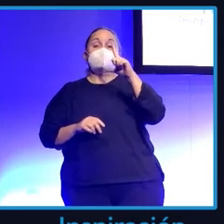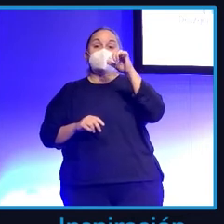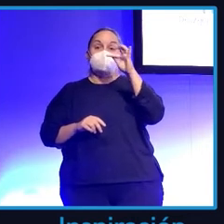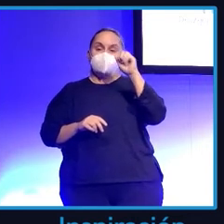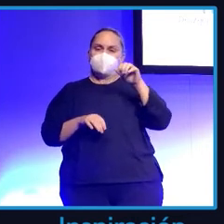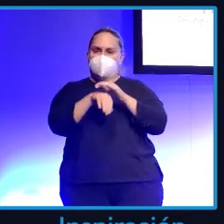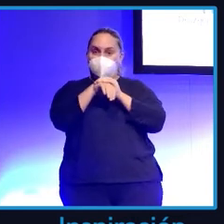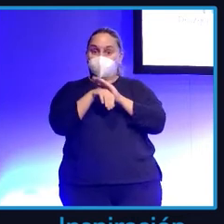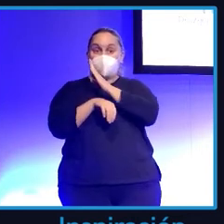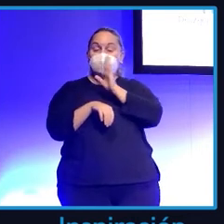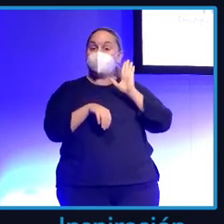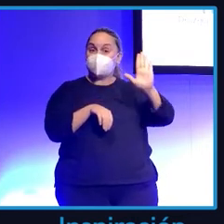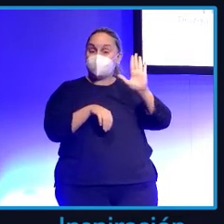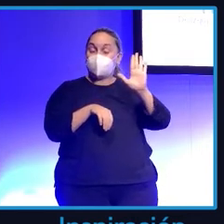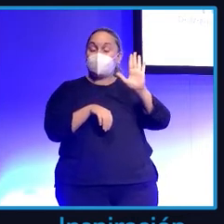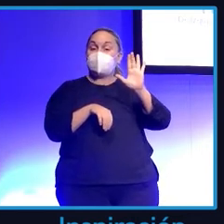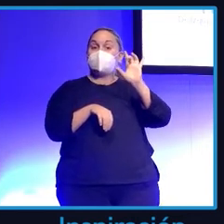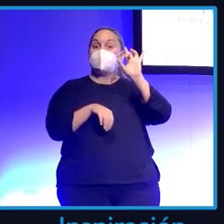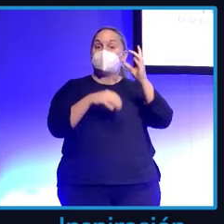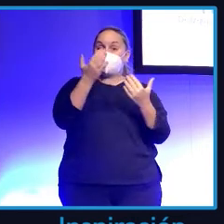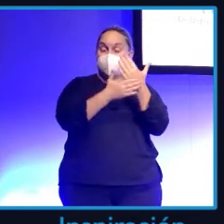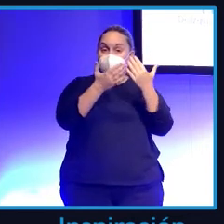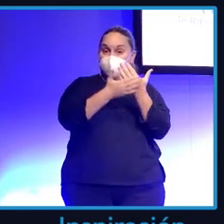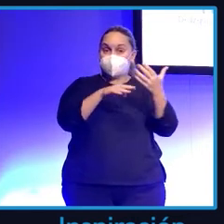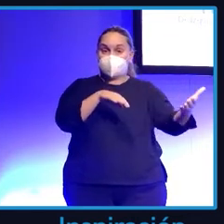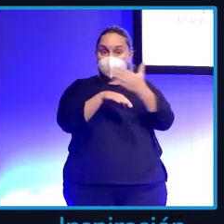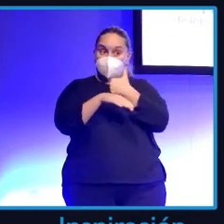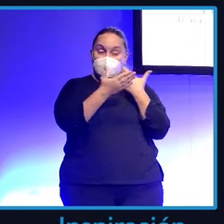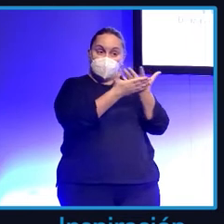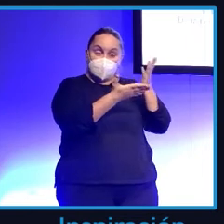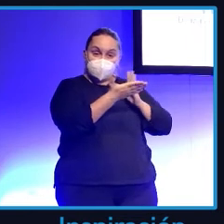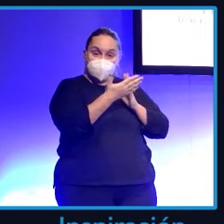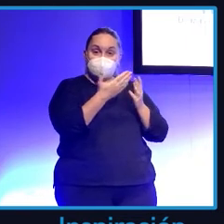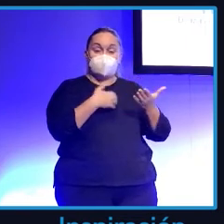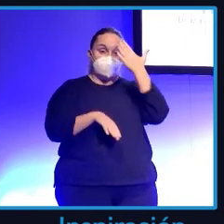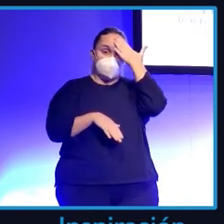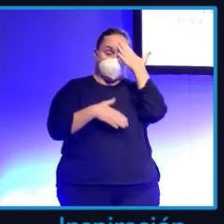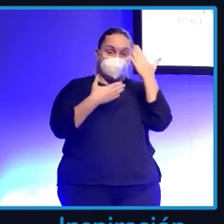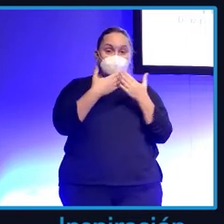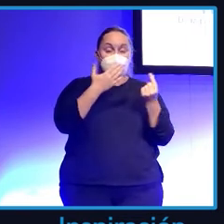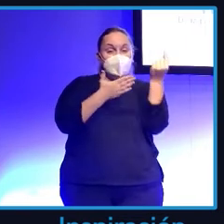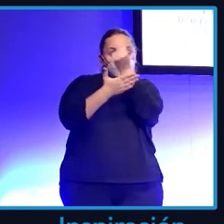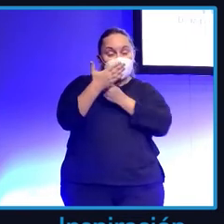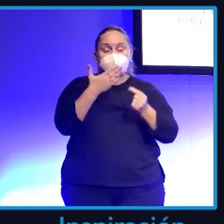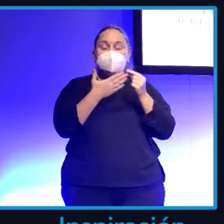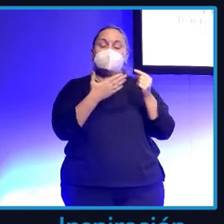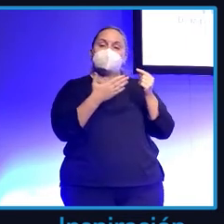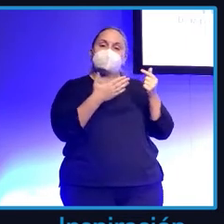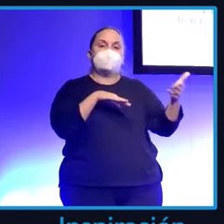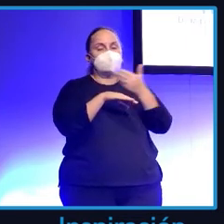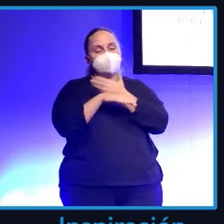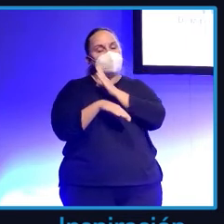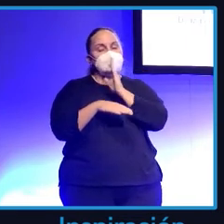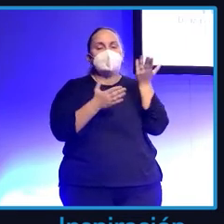15 días antes de que yo le pidiera, por favor, que diseñara la portada del libro. Y me dijo, ¿y quién lo va a maquetar? Digo, bueno,